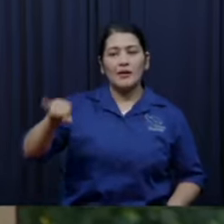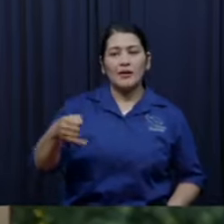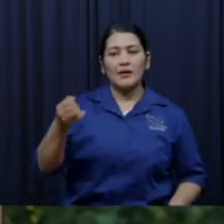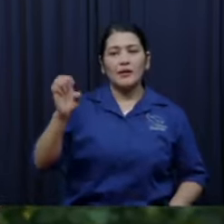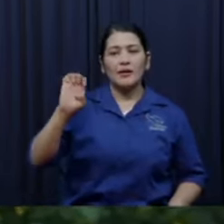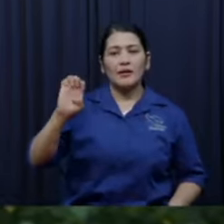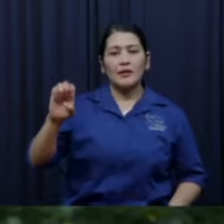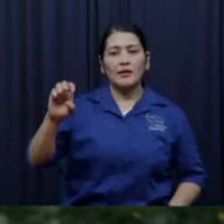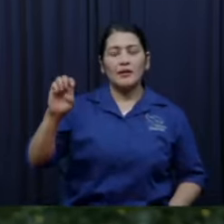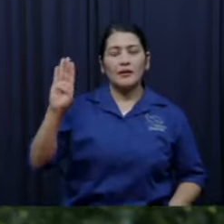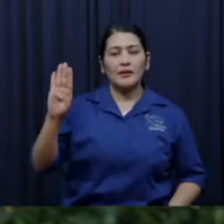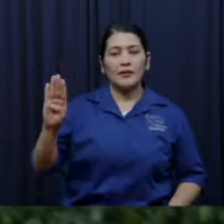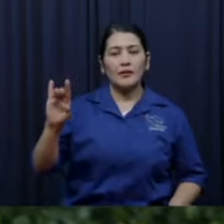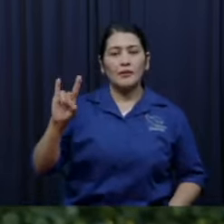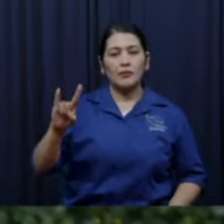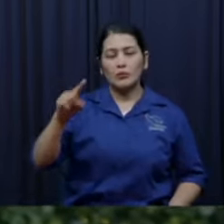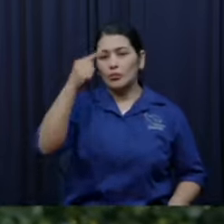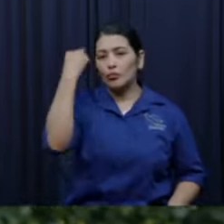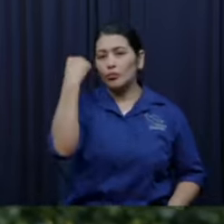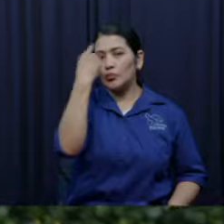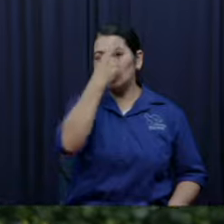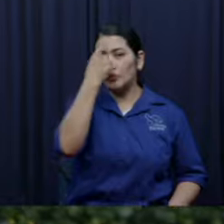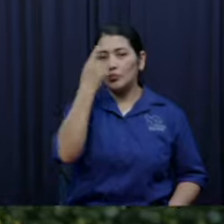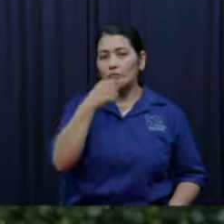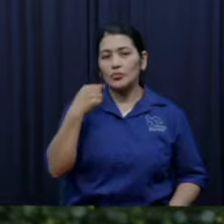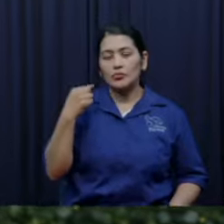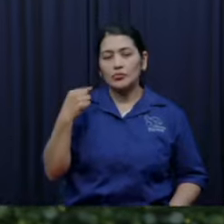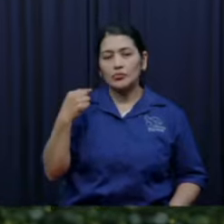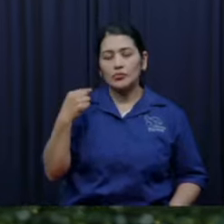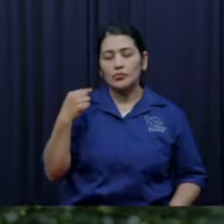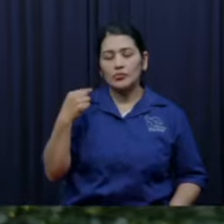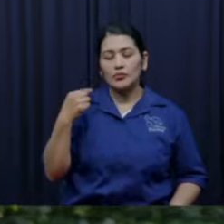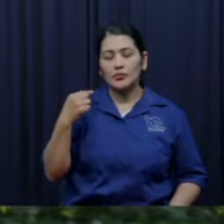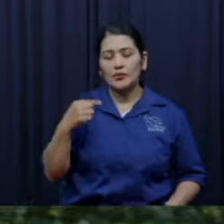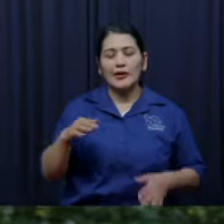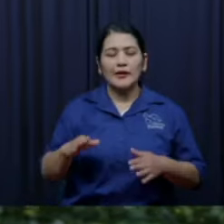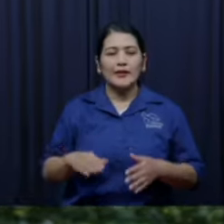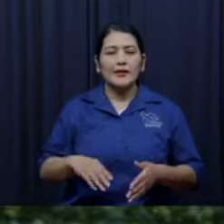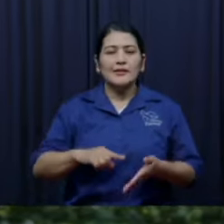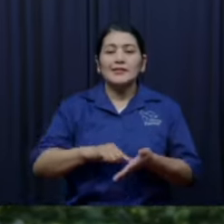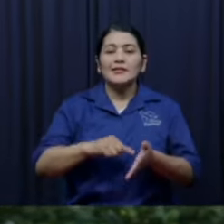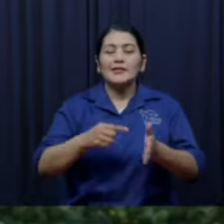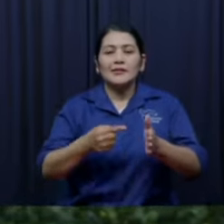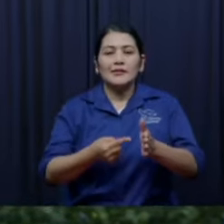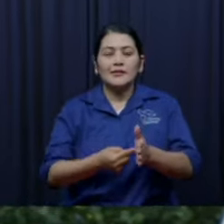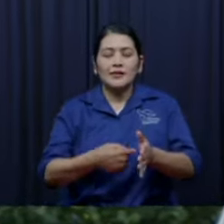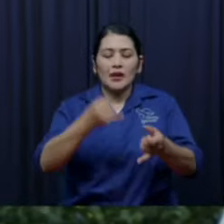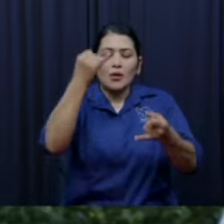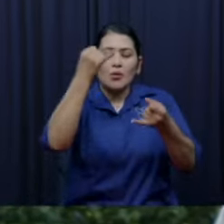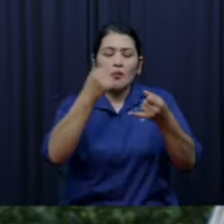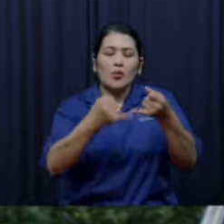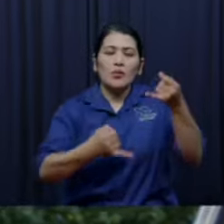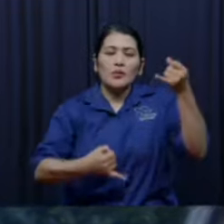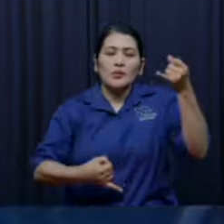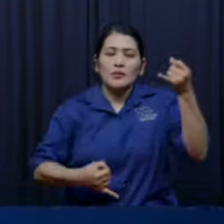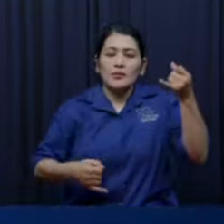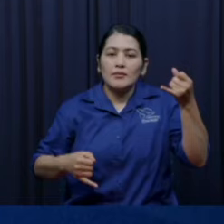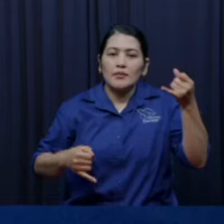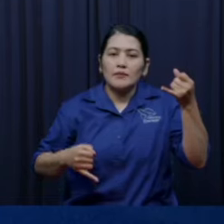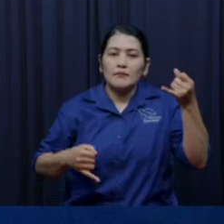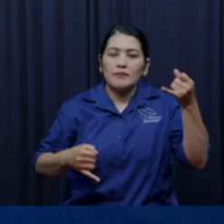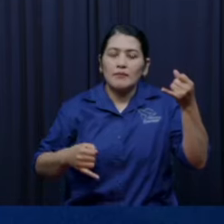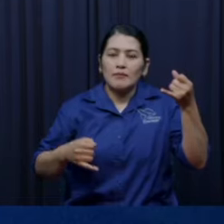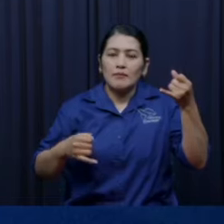vamos a ver, eran la última potestad por decirlo así. Entonces, nosotros, mire pues, no se vale